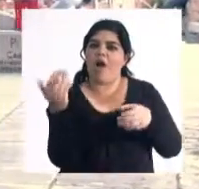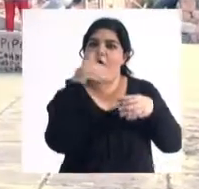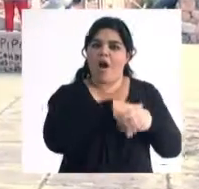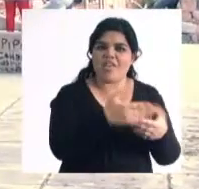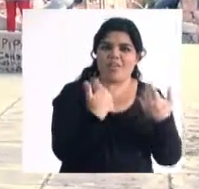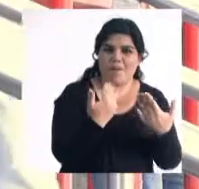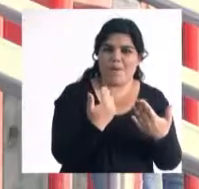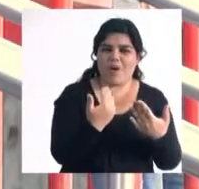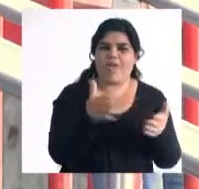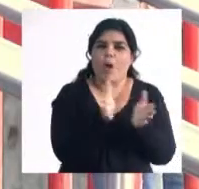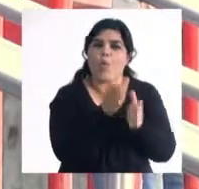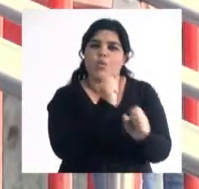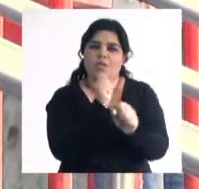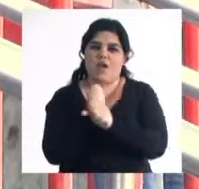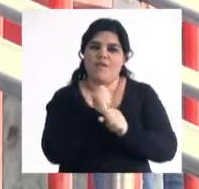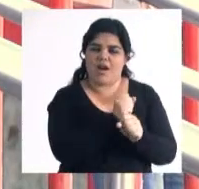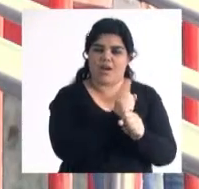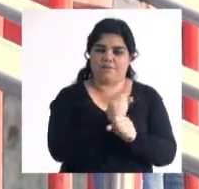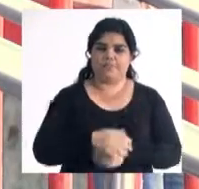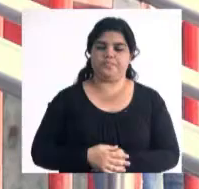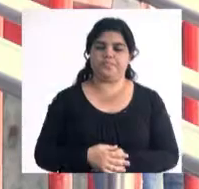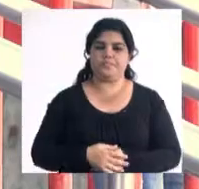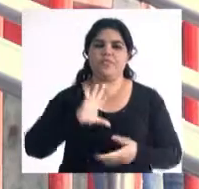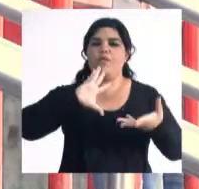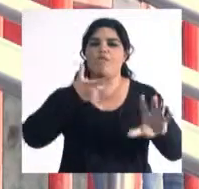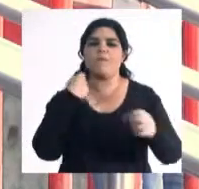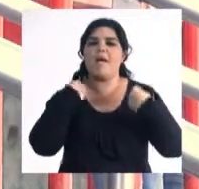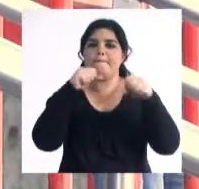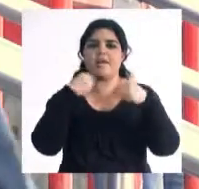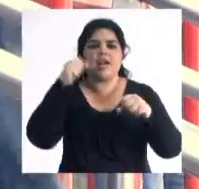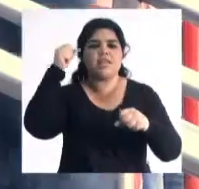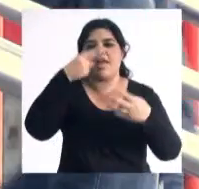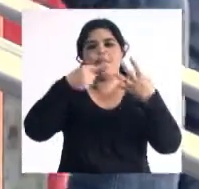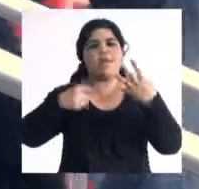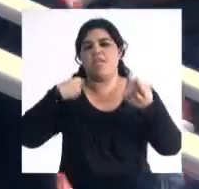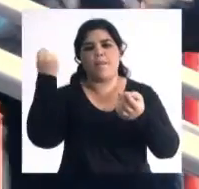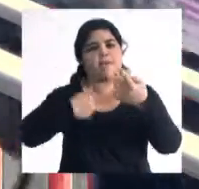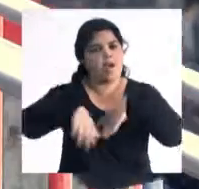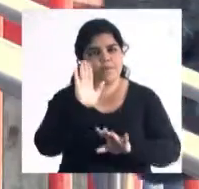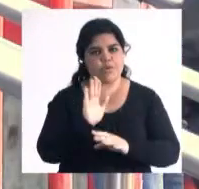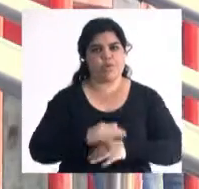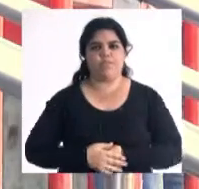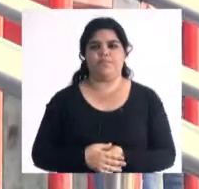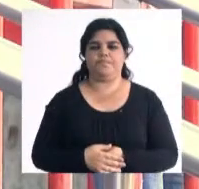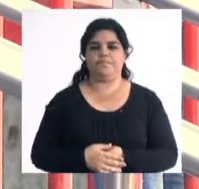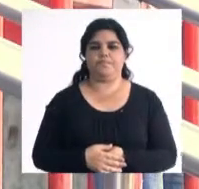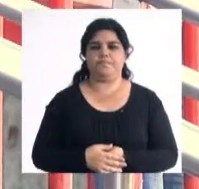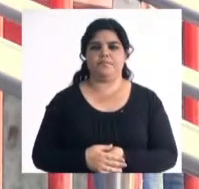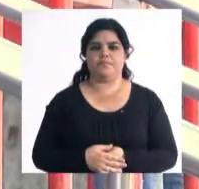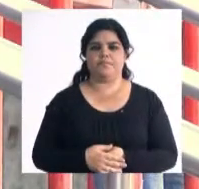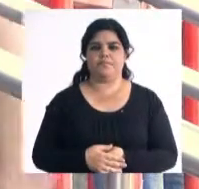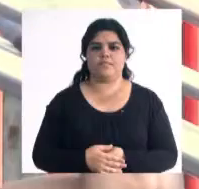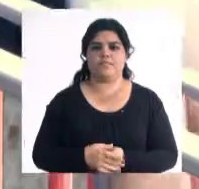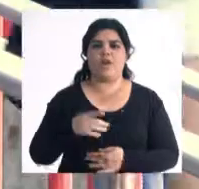en equipos tecnológicos de trabajo. Por lo tanto, la práctica es una de las materias que es fundamental, fundante. La necesidad de